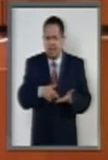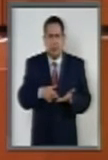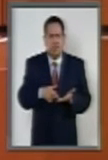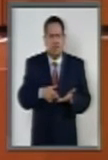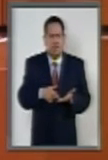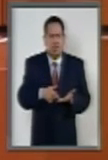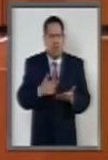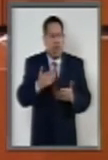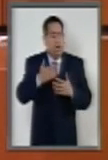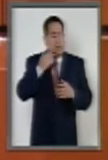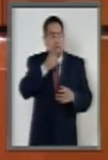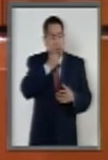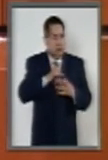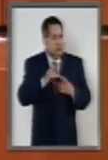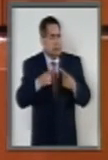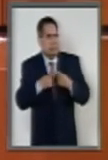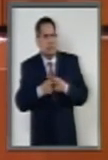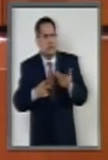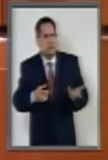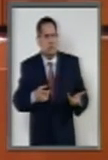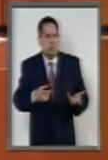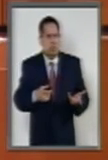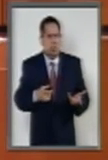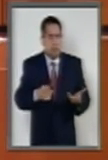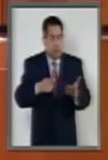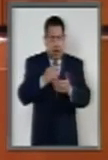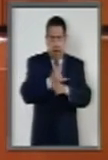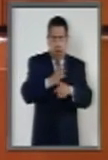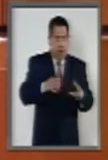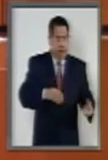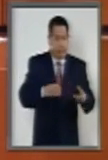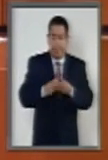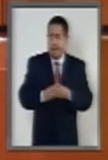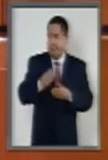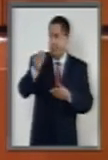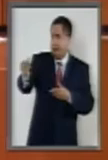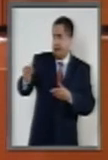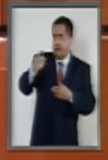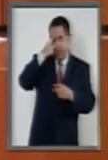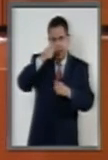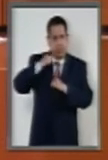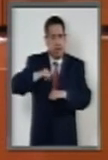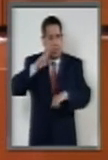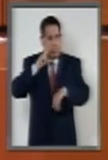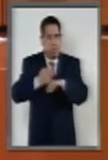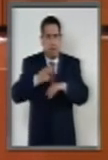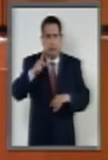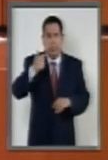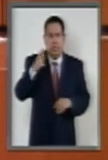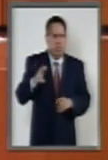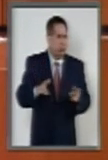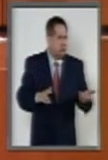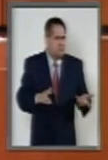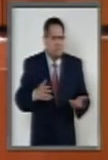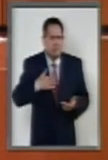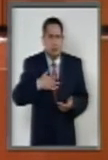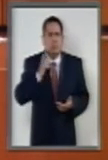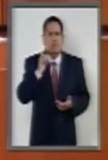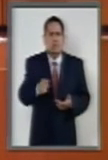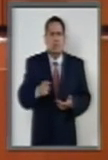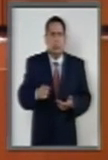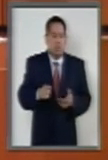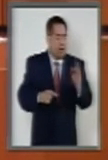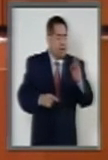quieren hacer creer, la presentación de este informe ante la titular de la PGR coloca al